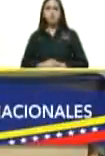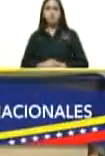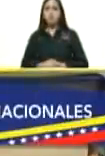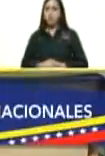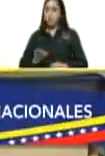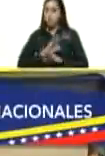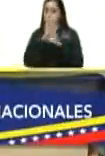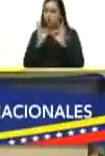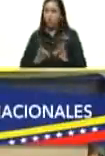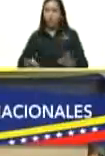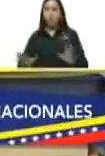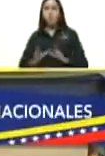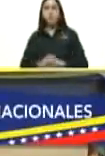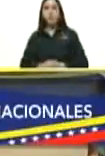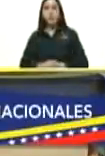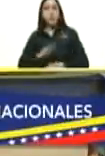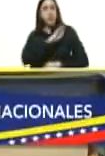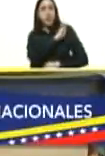de poder